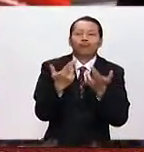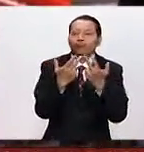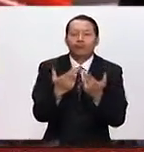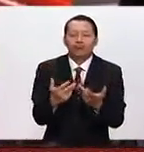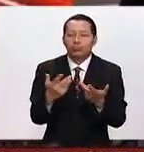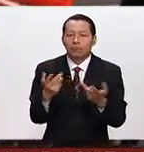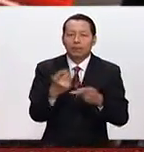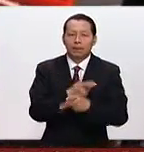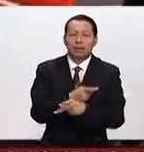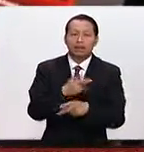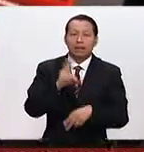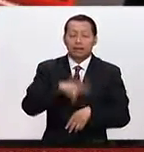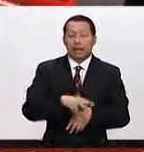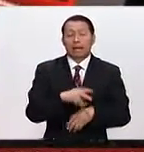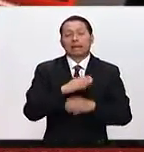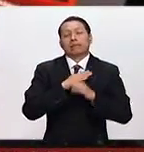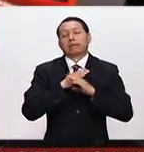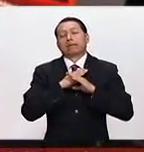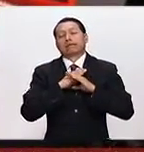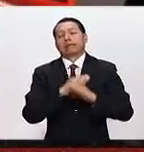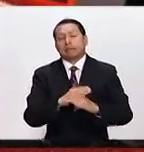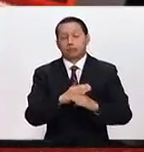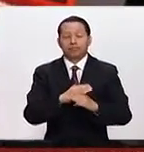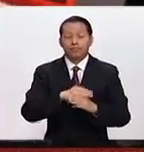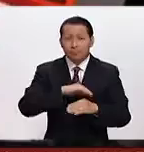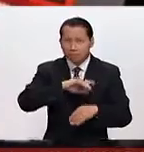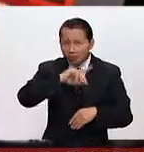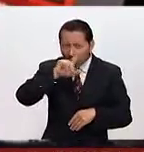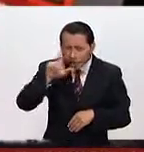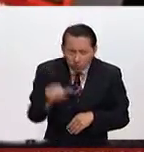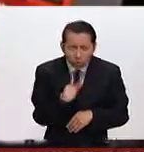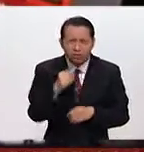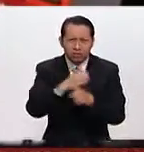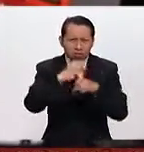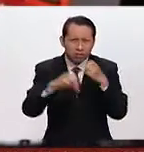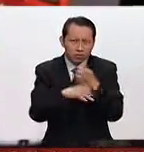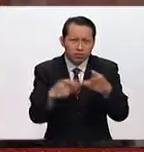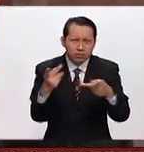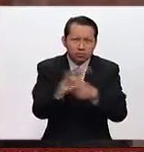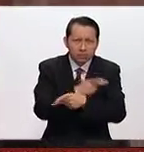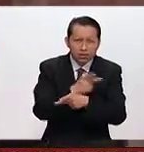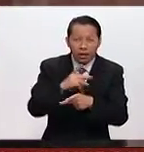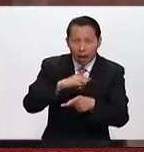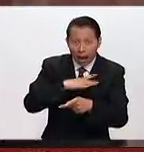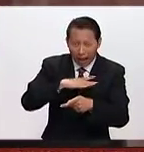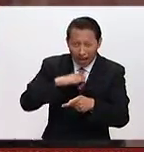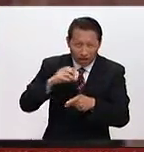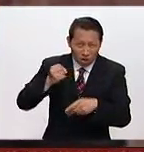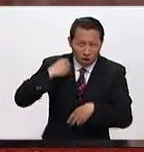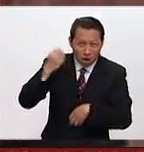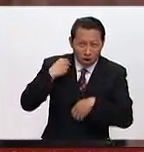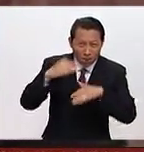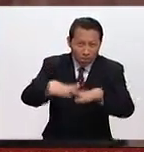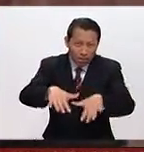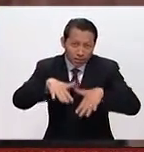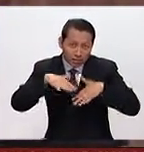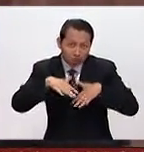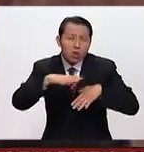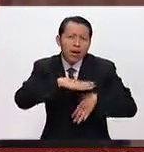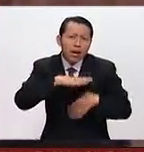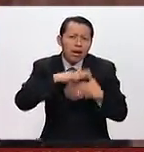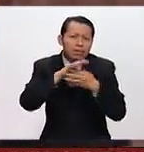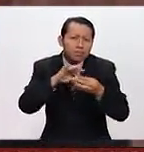campaña muy a la defensiva. Después las cosas no mejoraron cuando en el propio pleno de la convención se dieron estas expresiones de